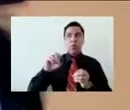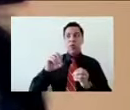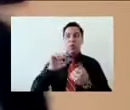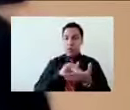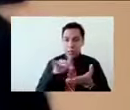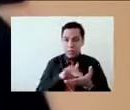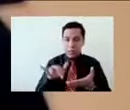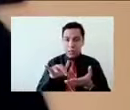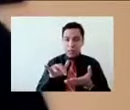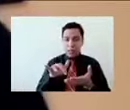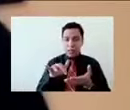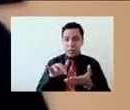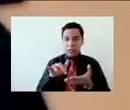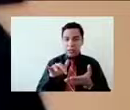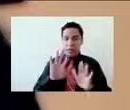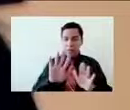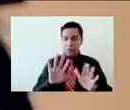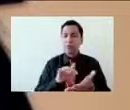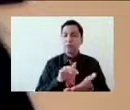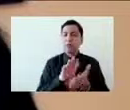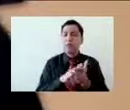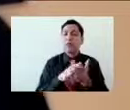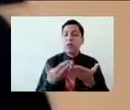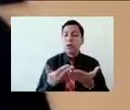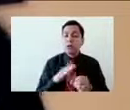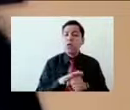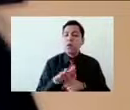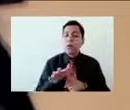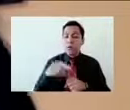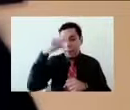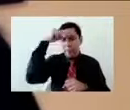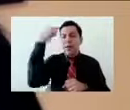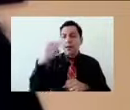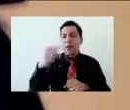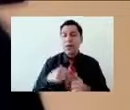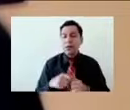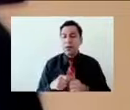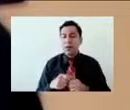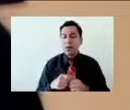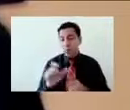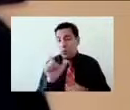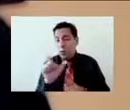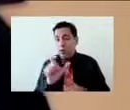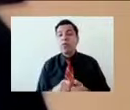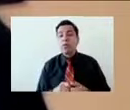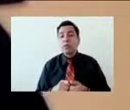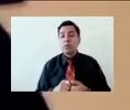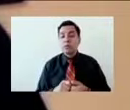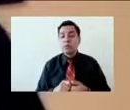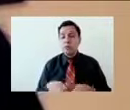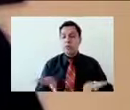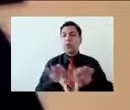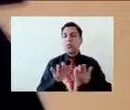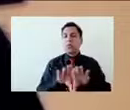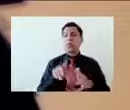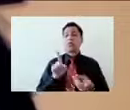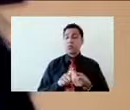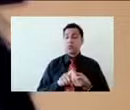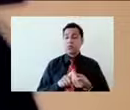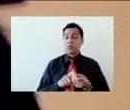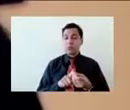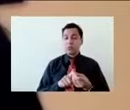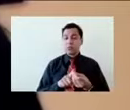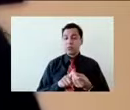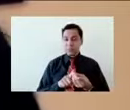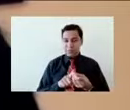¿Qué libro vas a leer? ¿Para qué es el libro? ¿Cuándo? ¿Cuánto? ¿Cómo? ¿Dónde? Lo